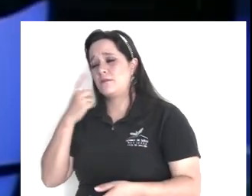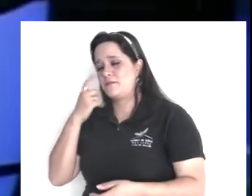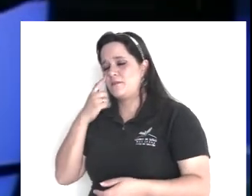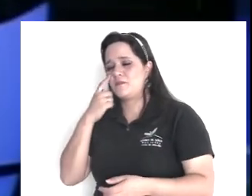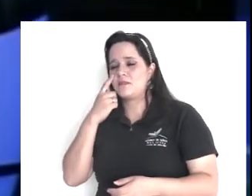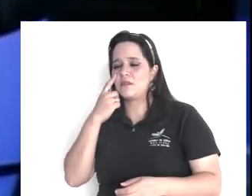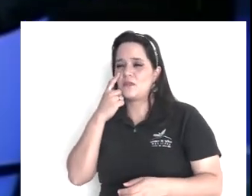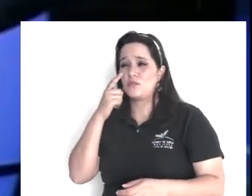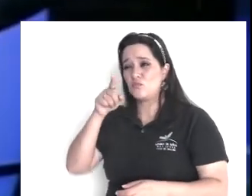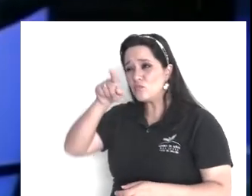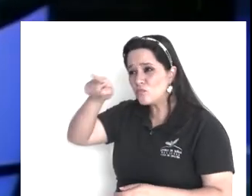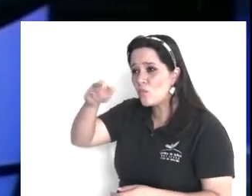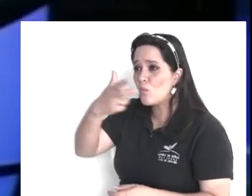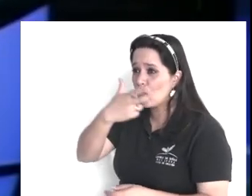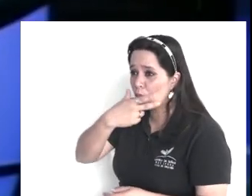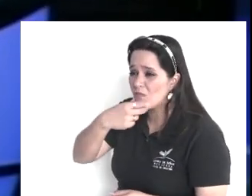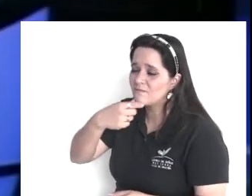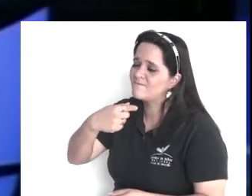pero cometiste, un grave error,